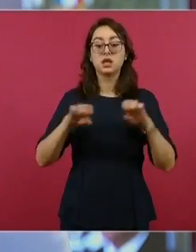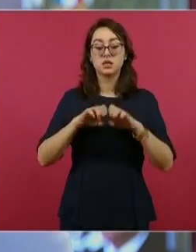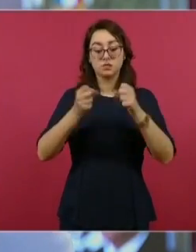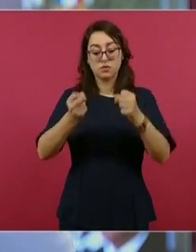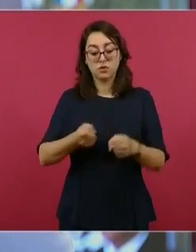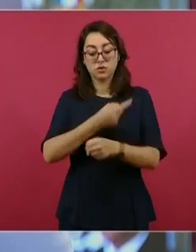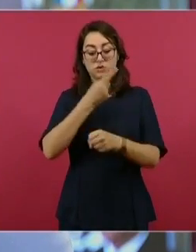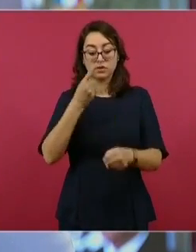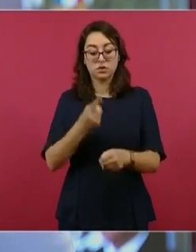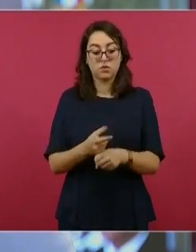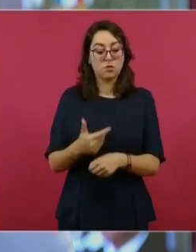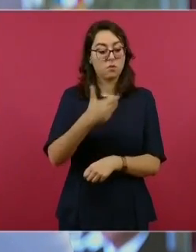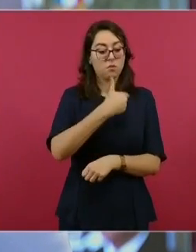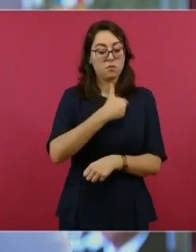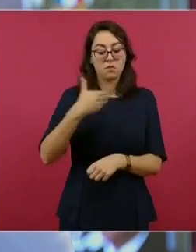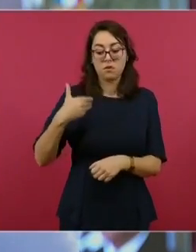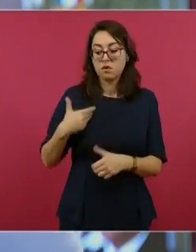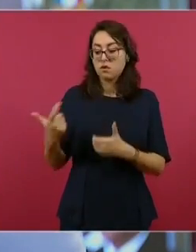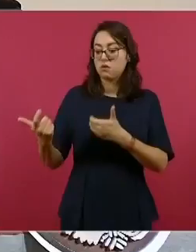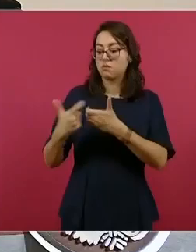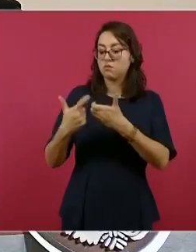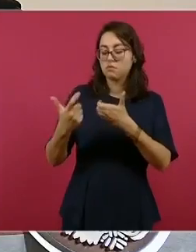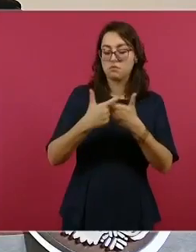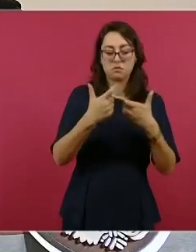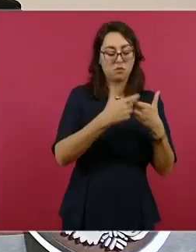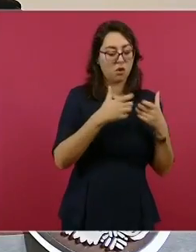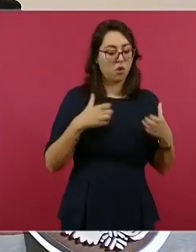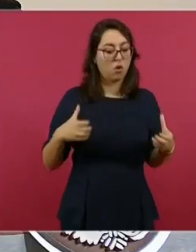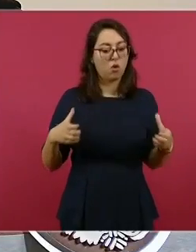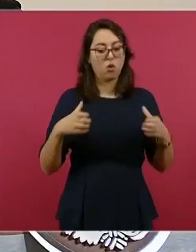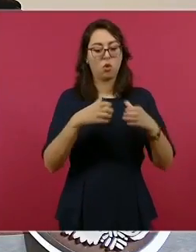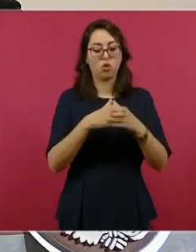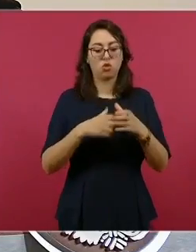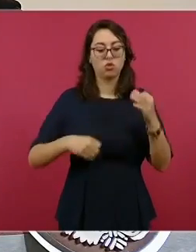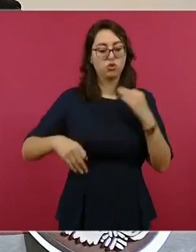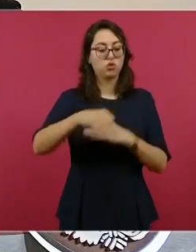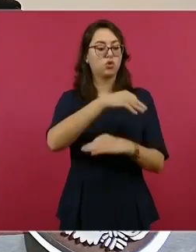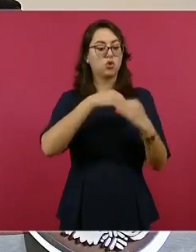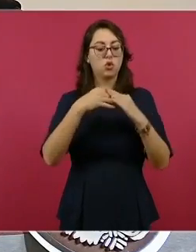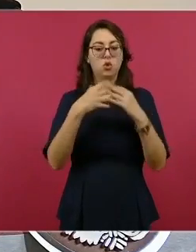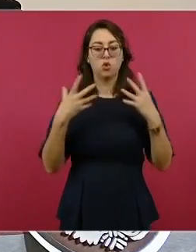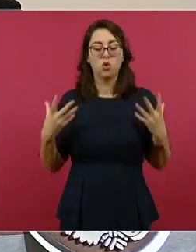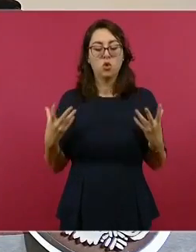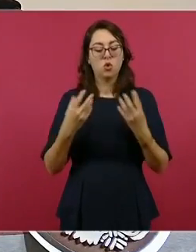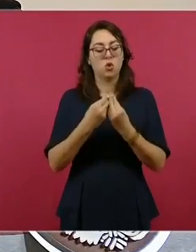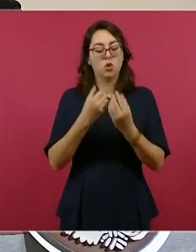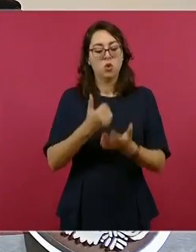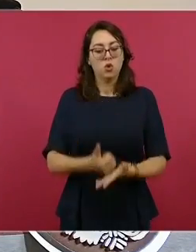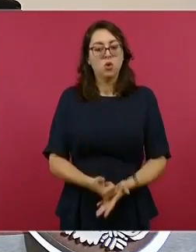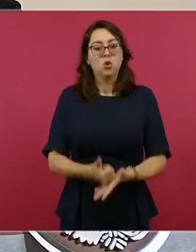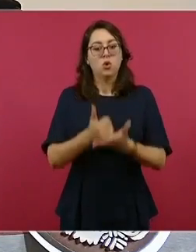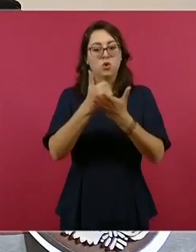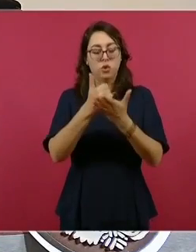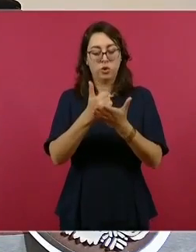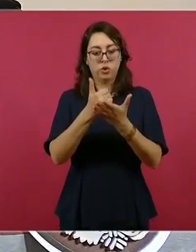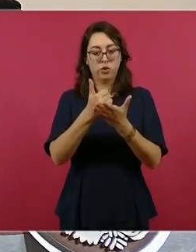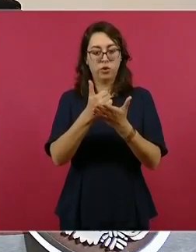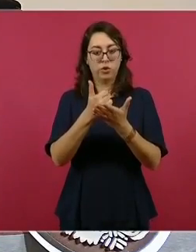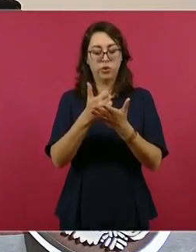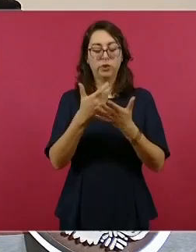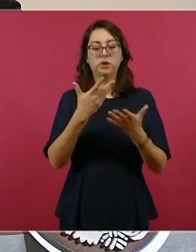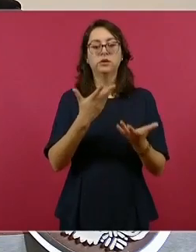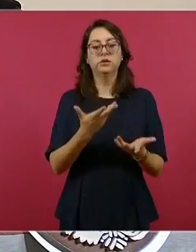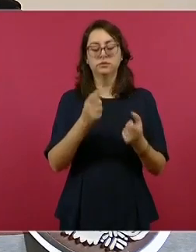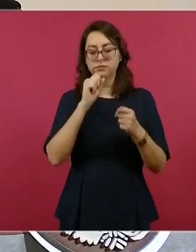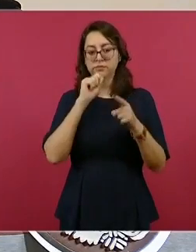Seguridad, mis compañeros y compañeras del Gabinete de Seguridad, del Gabinete del